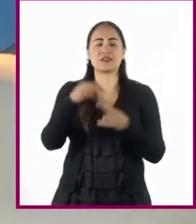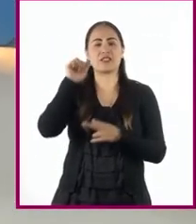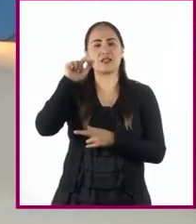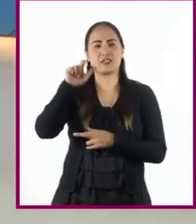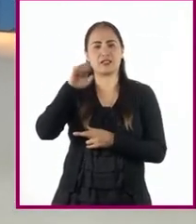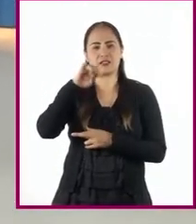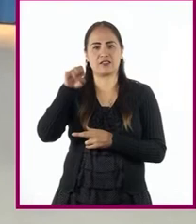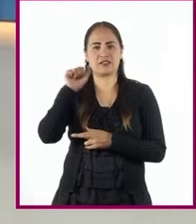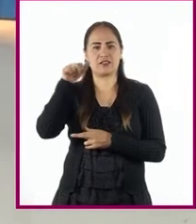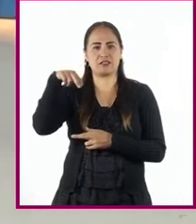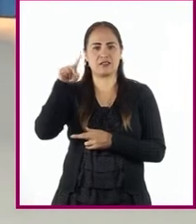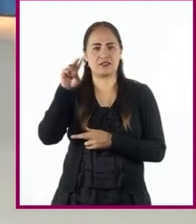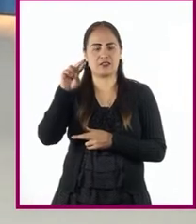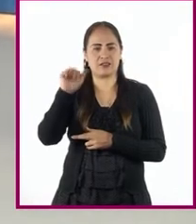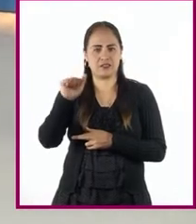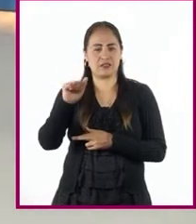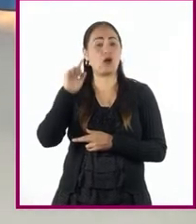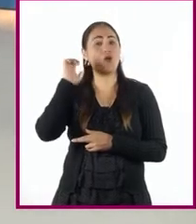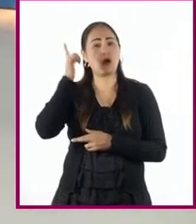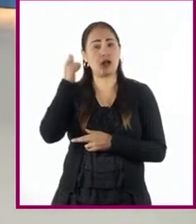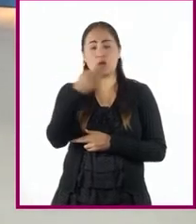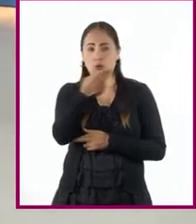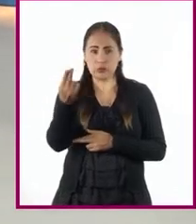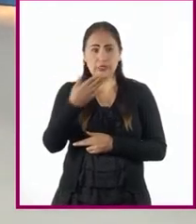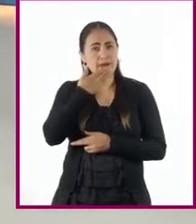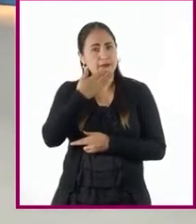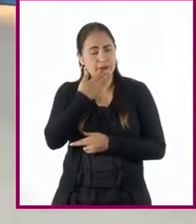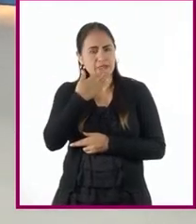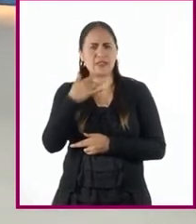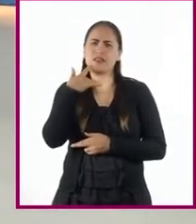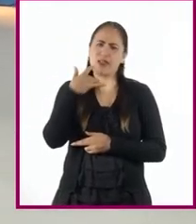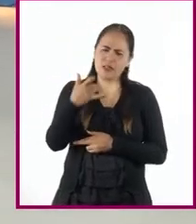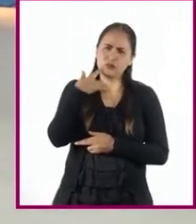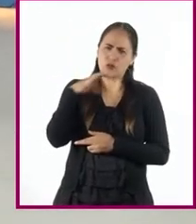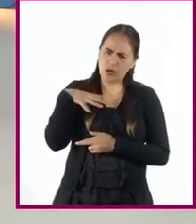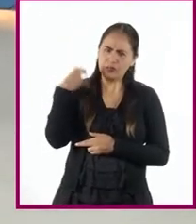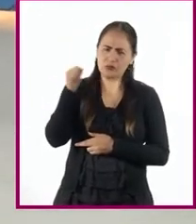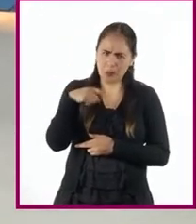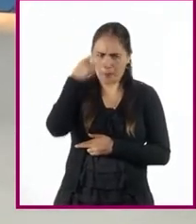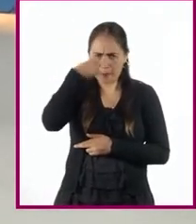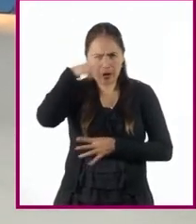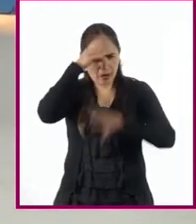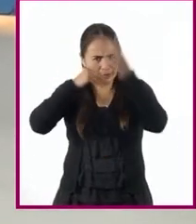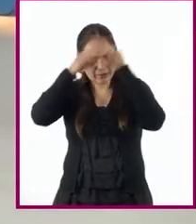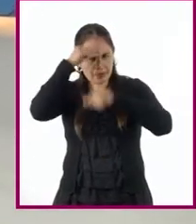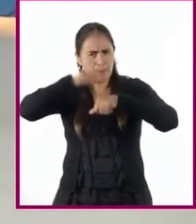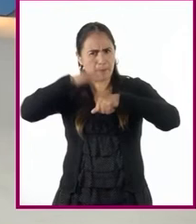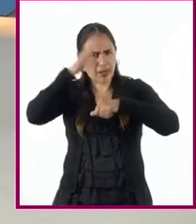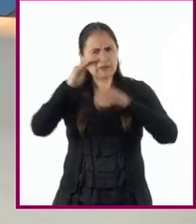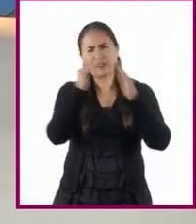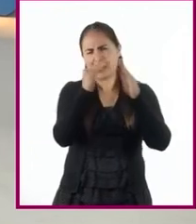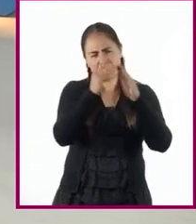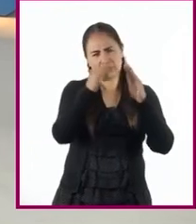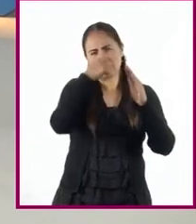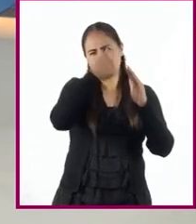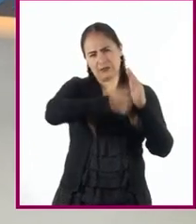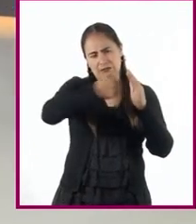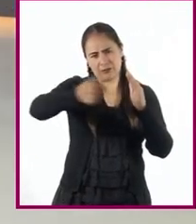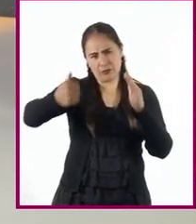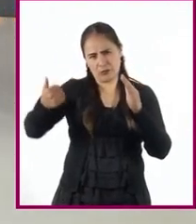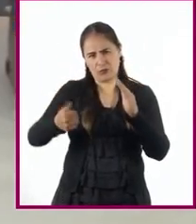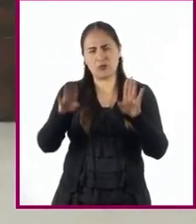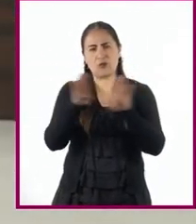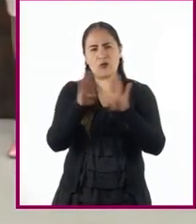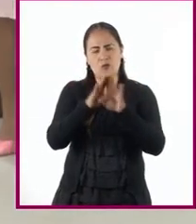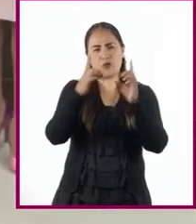Cruz. Espero que se encuentren muy bien y que continúen esforzándose para seguir aprendiendo desde sus casas a través de esta modalidad